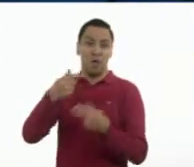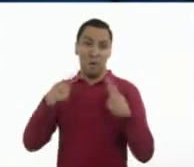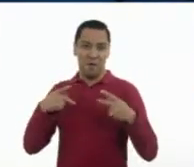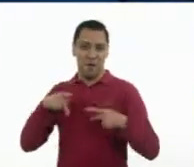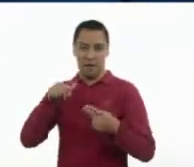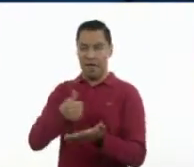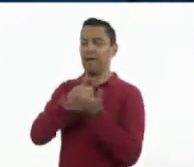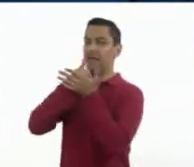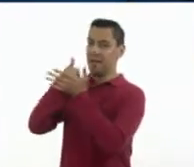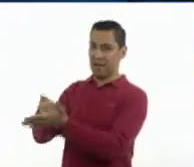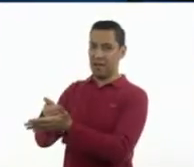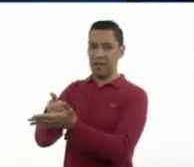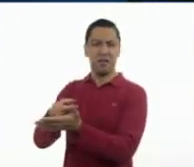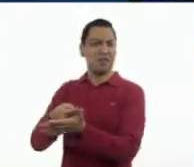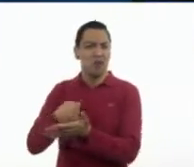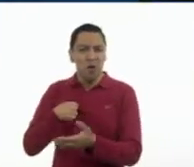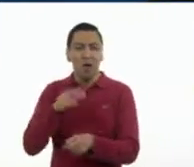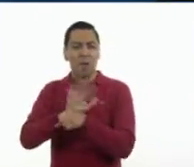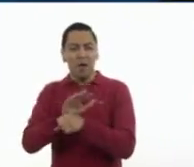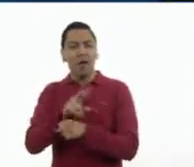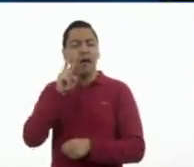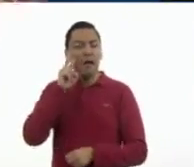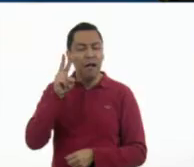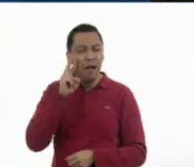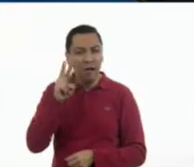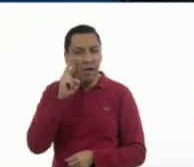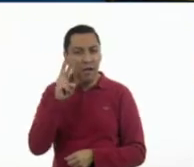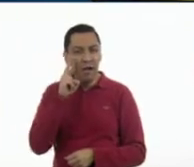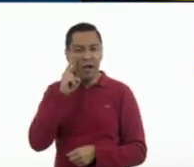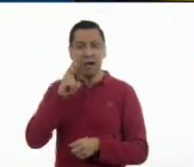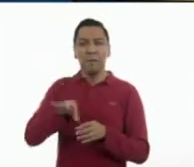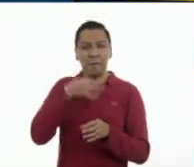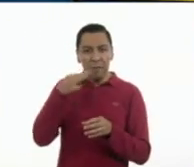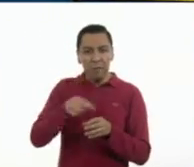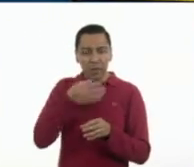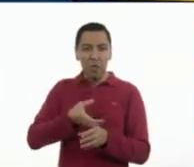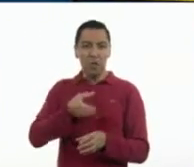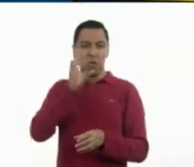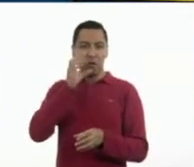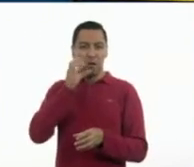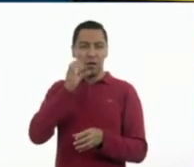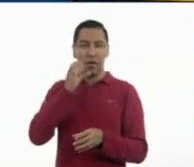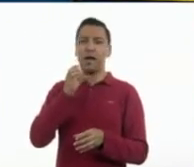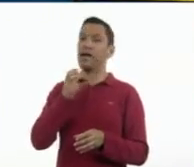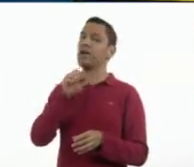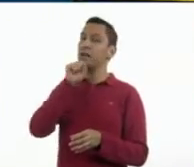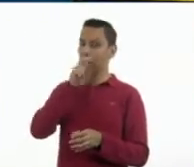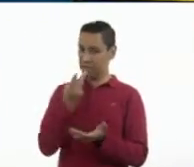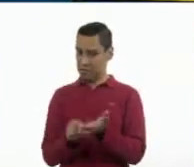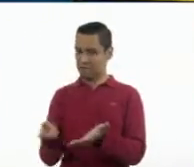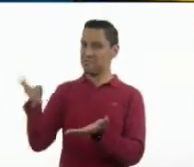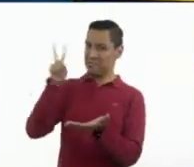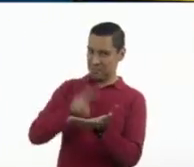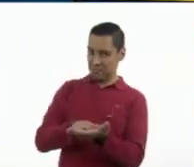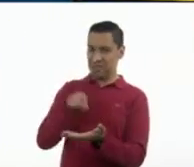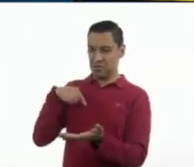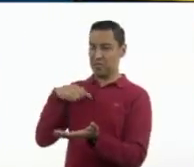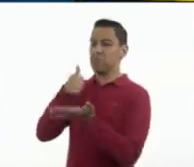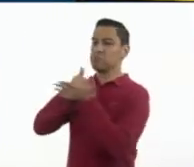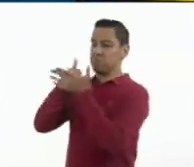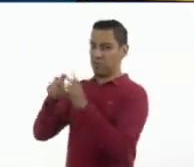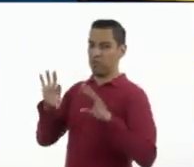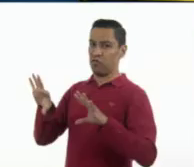al mismo tiempo que están disfrutando de la película y de algún alimento y una bebida, pues están contribuyendo a una causa que está muy